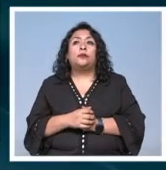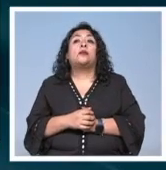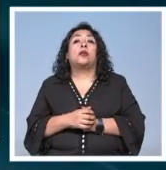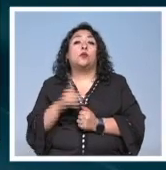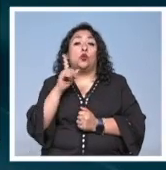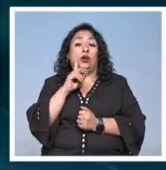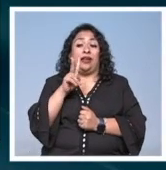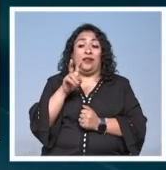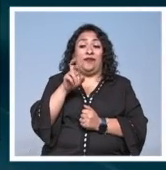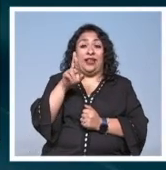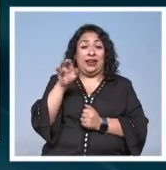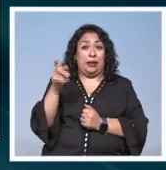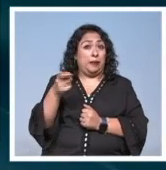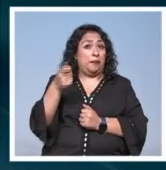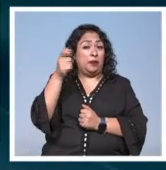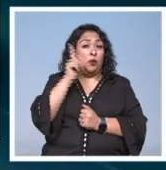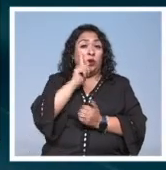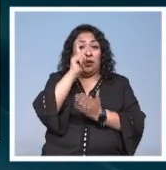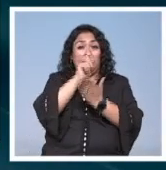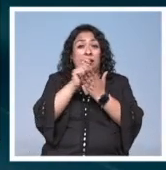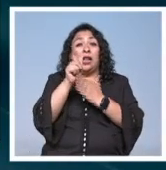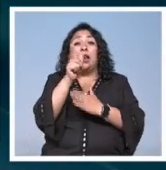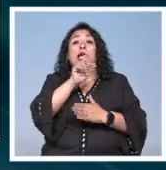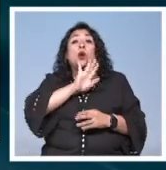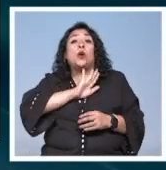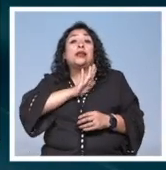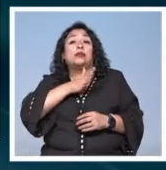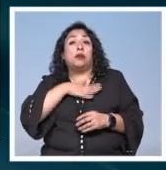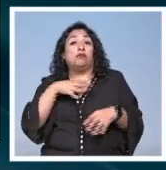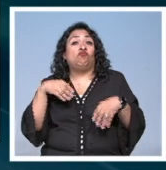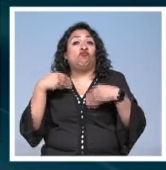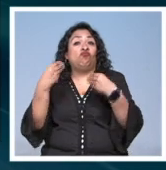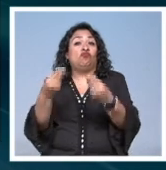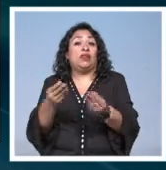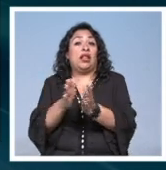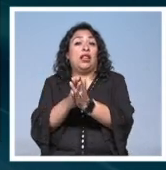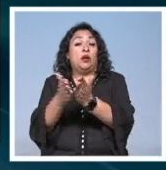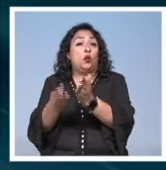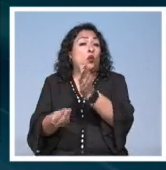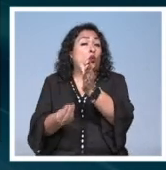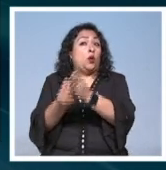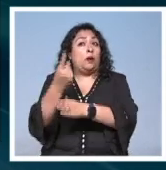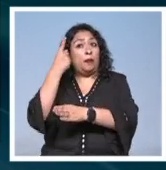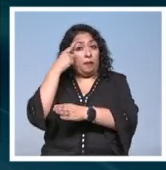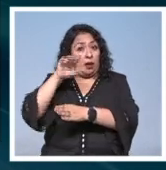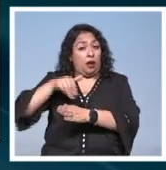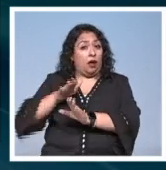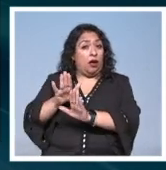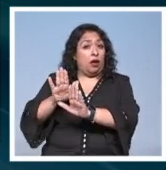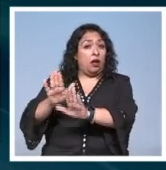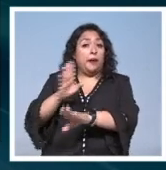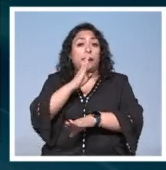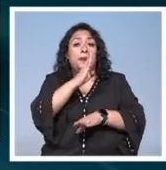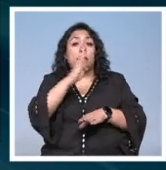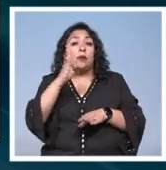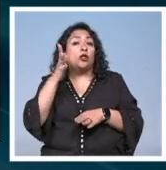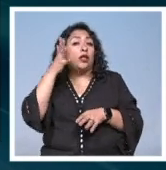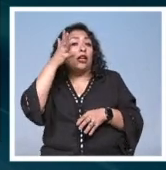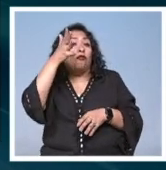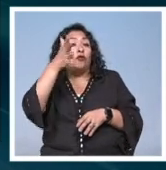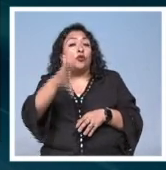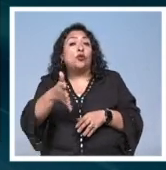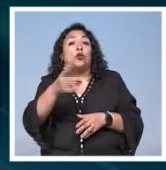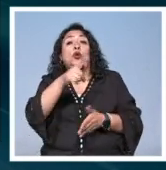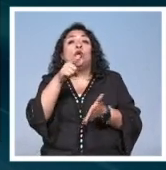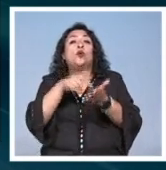Valeria Luiselli fue la primera escritora en lengua española en entregar un manuscrito inédito para ser resguardado en la Biblioteca del Futuro con